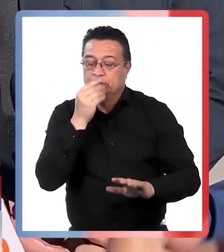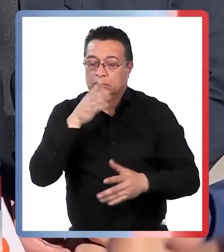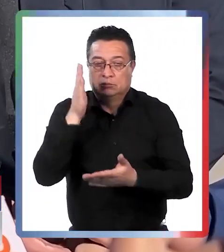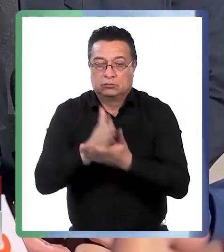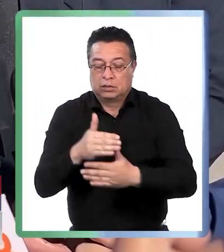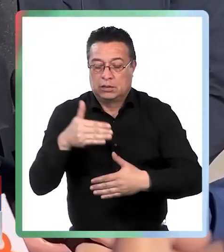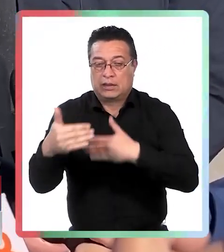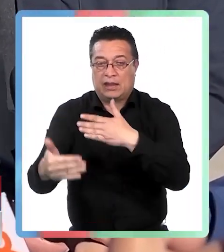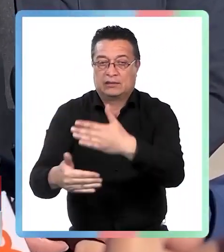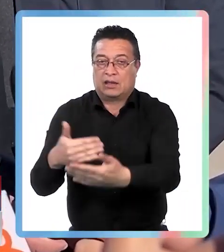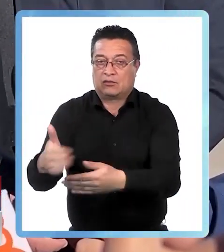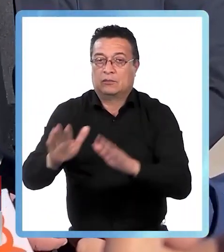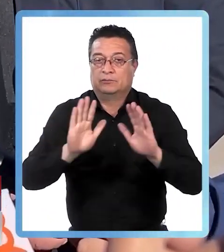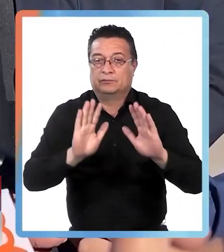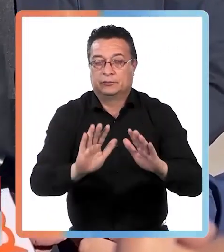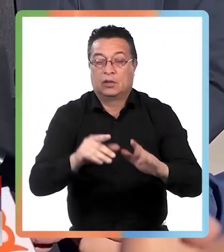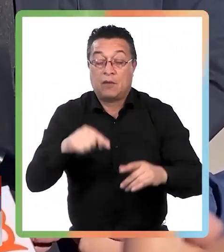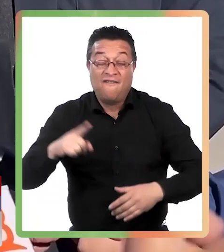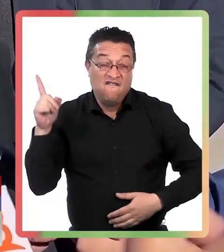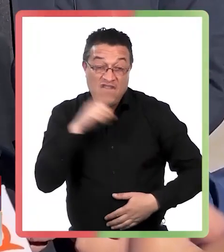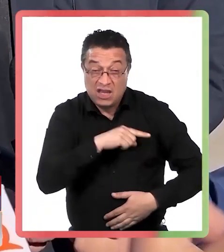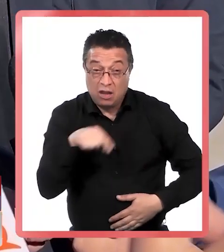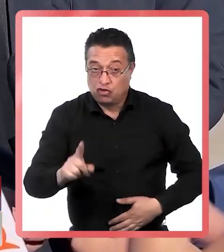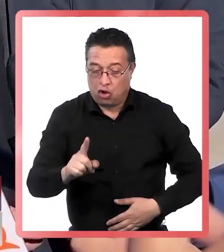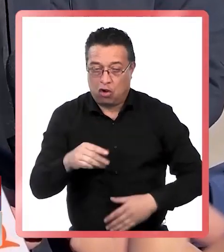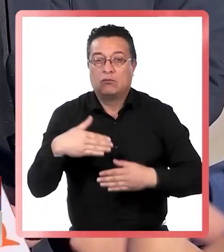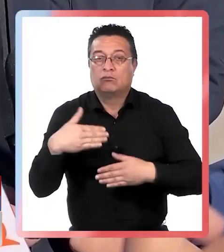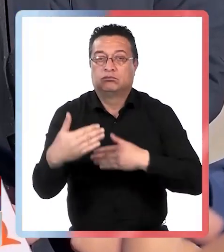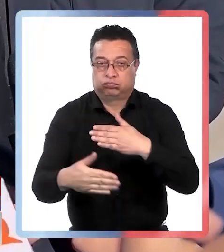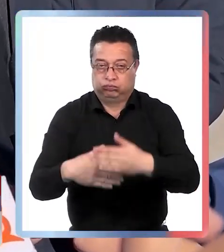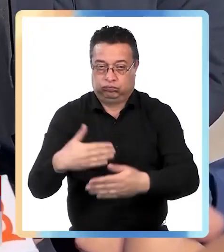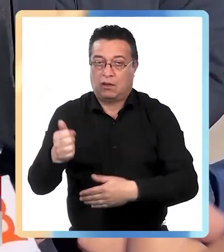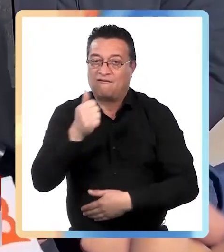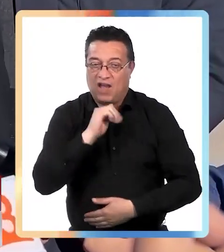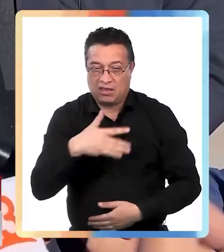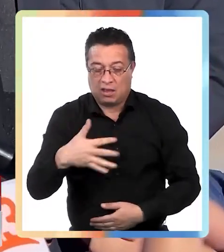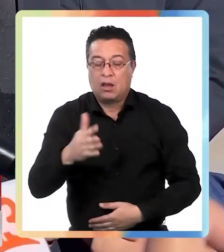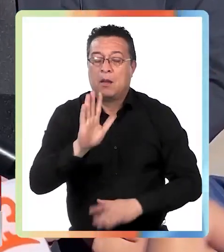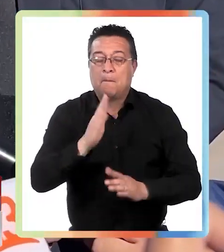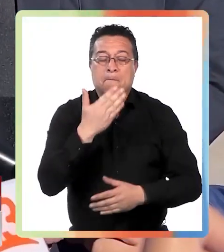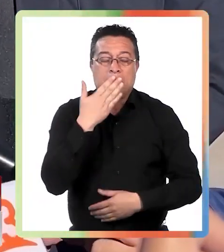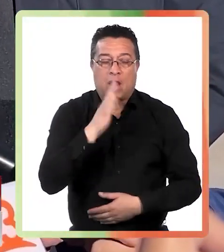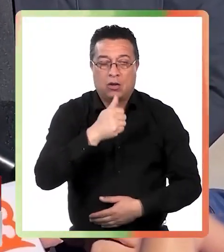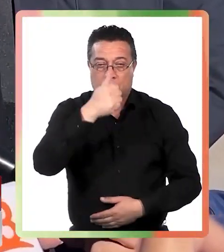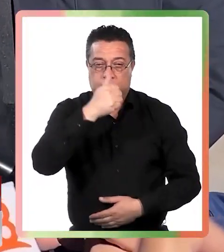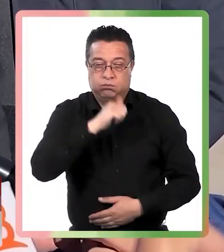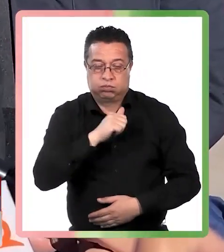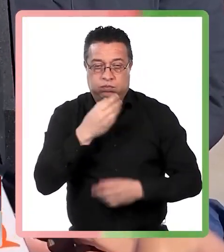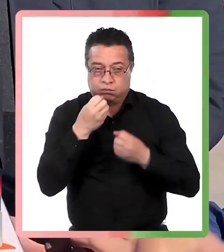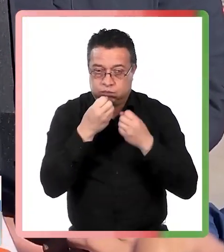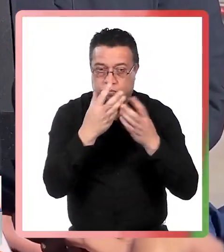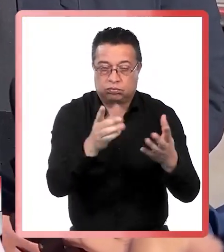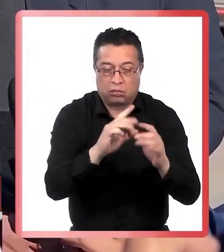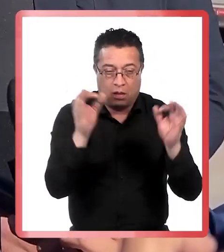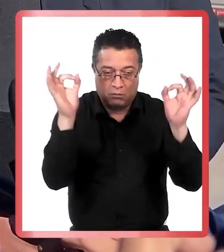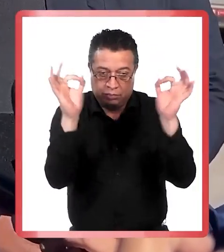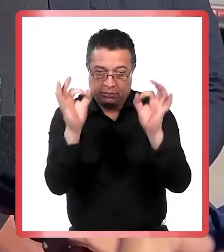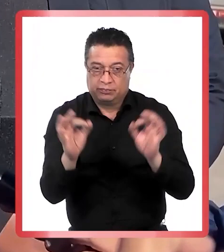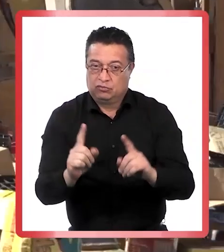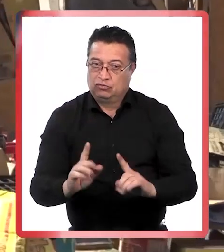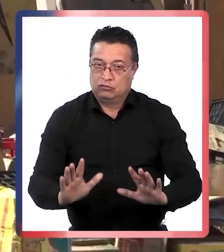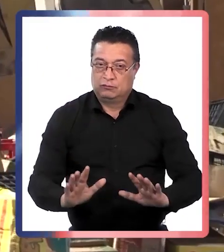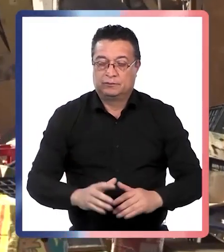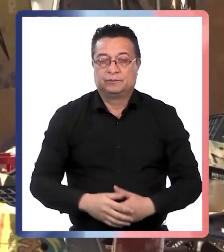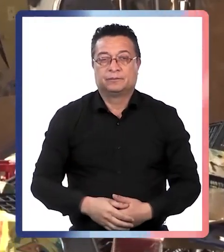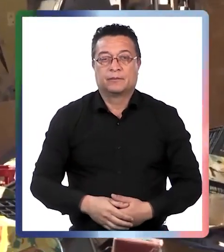investigación aún en desarrollo. Esta es una etapa, no es el fin, es una meta que hemos logrado, pero prefiero mantener la debida prudencia reserva respecto a los detalles de la